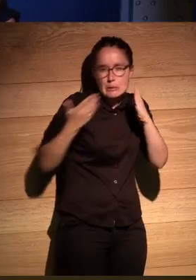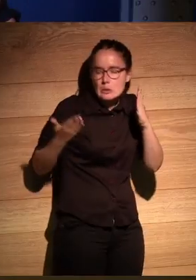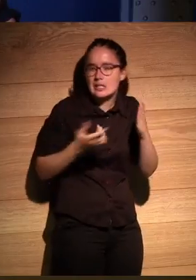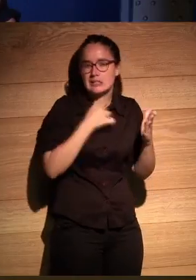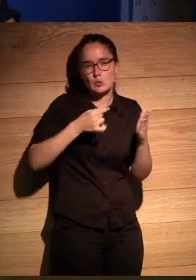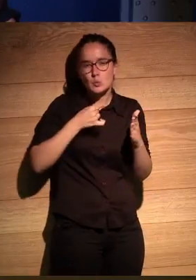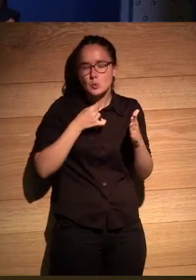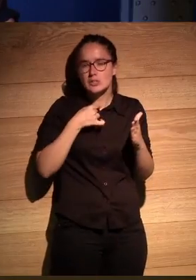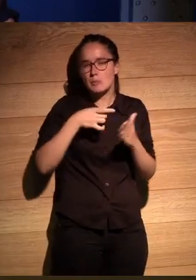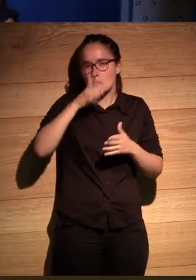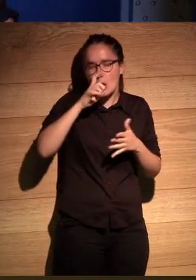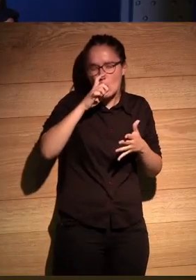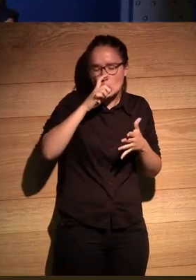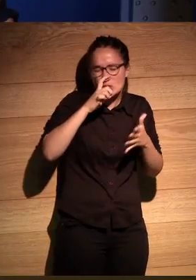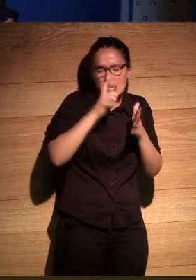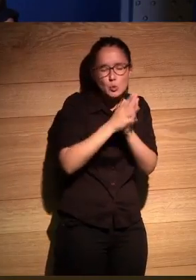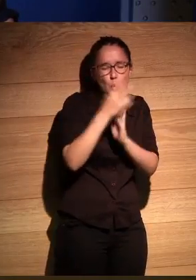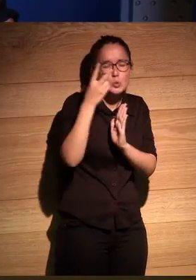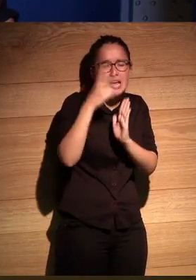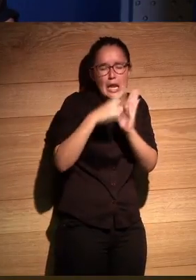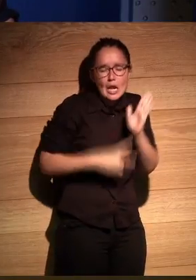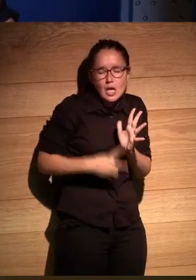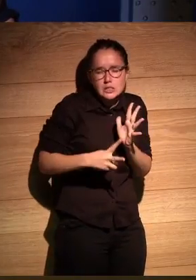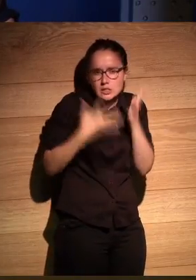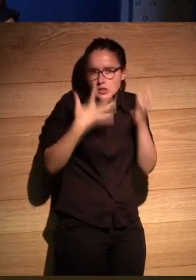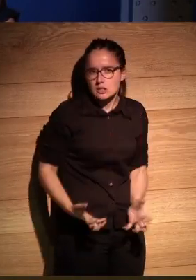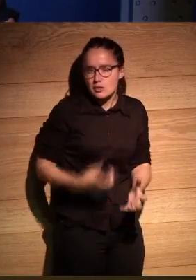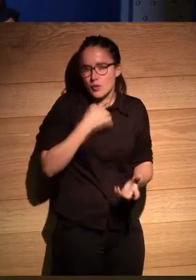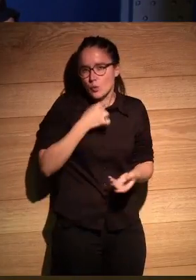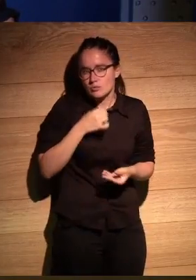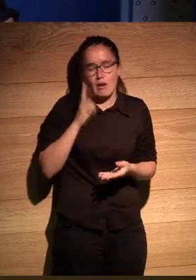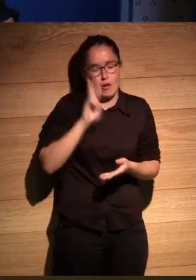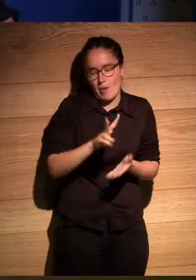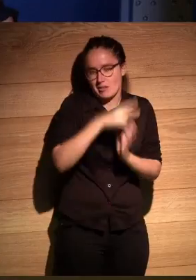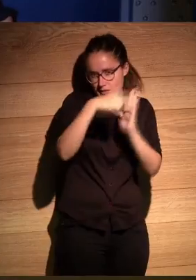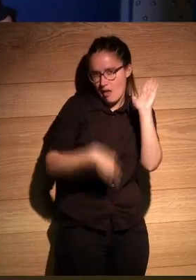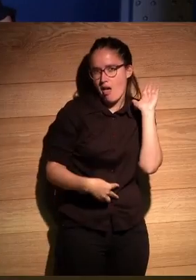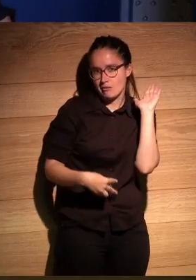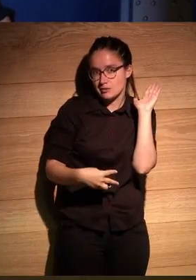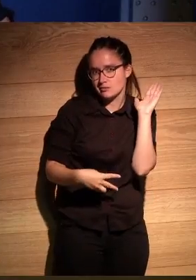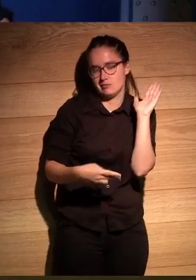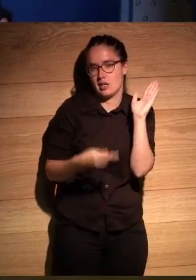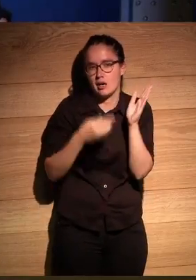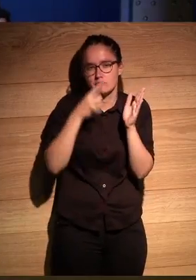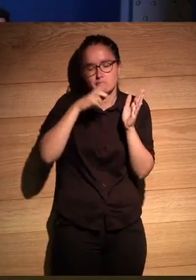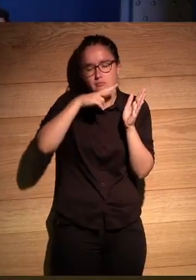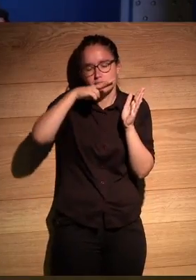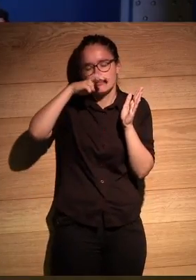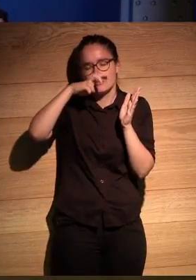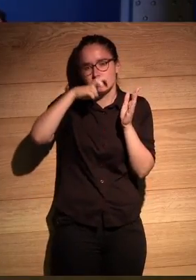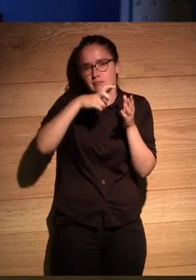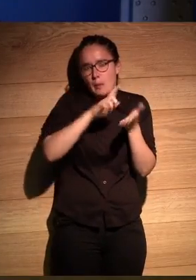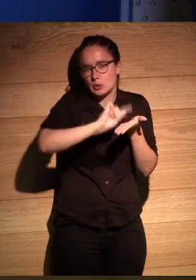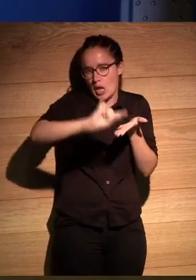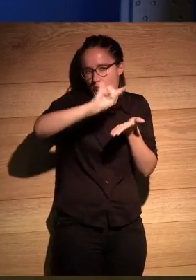viejos esnifadores de tinta como nosotros en Altair Magazine que lo disfrutéis en papel y que oláis la